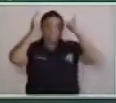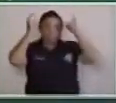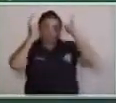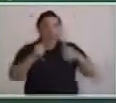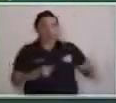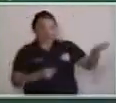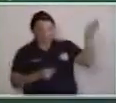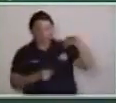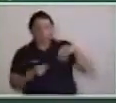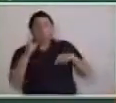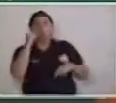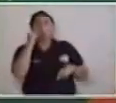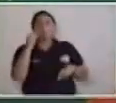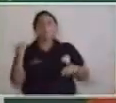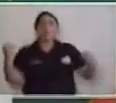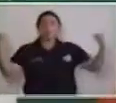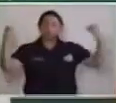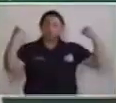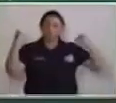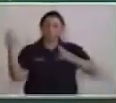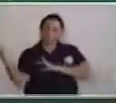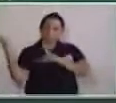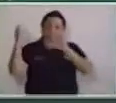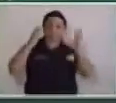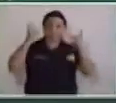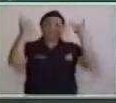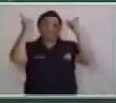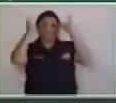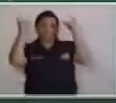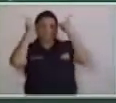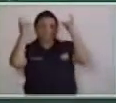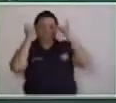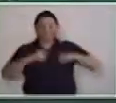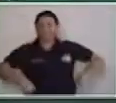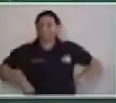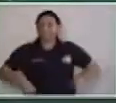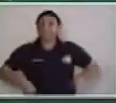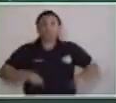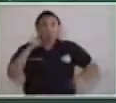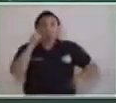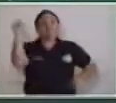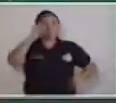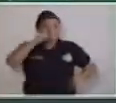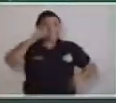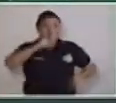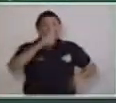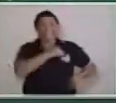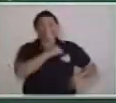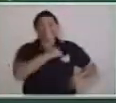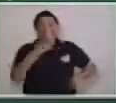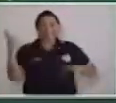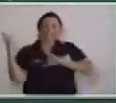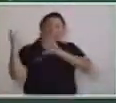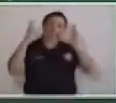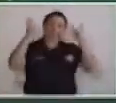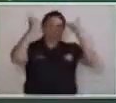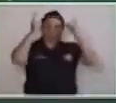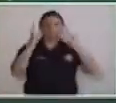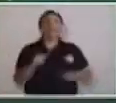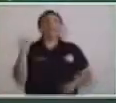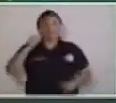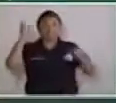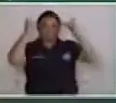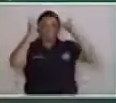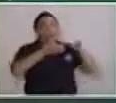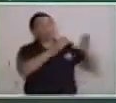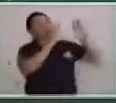vaca Vamos a llamar al hombre para que se lleve a la vaca El hombre no quiere llevarse a la vaca, la